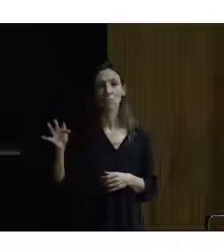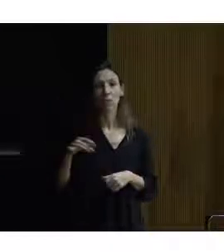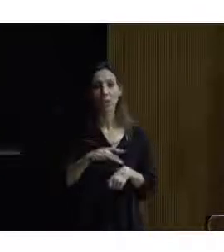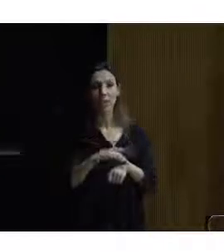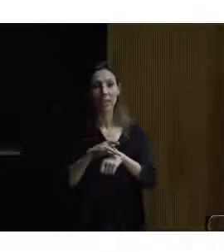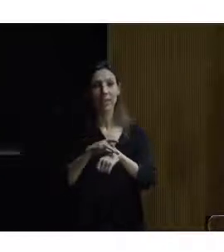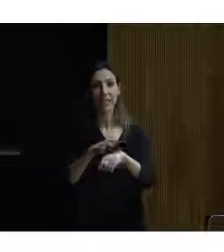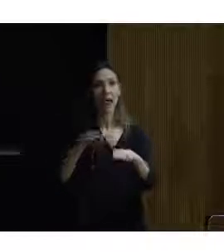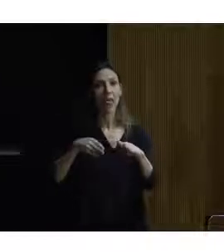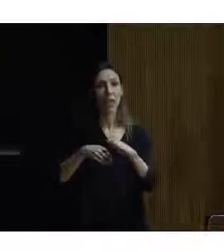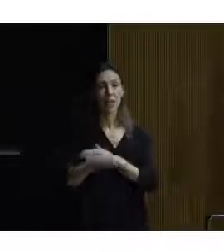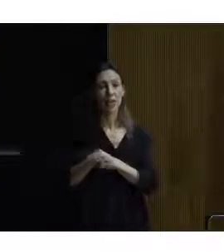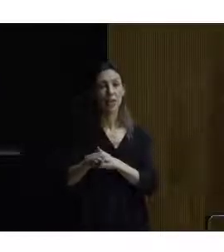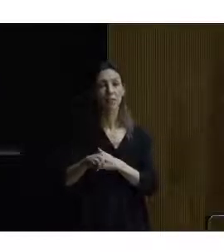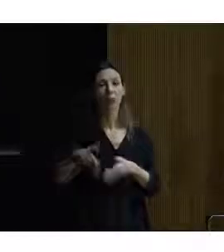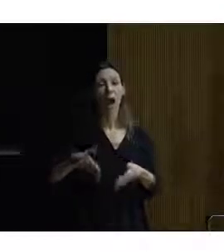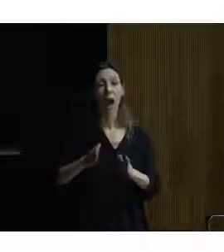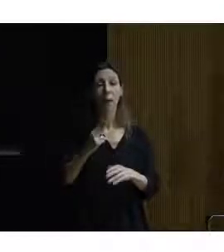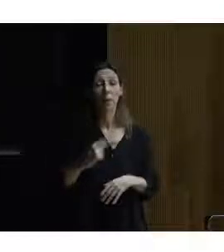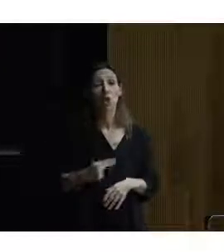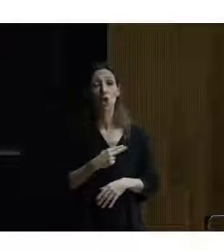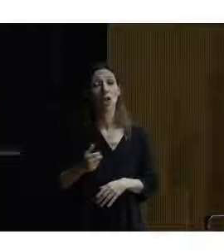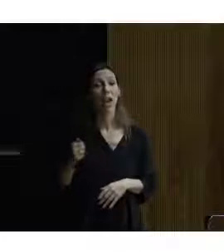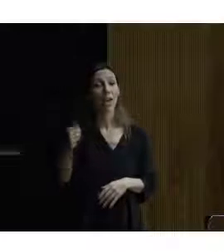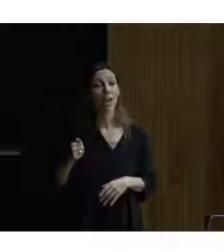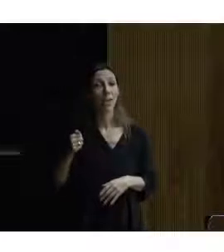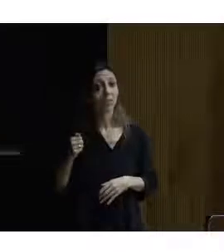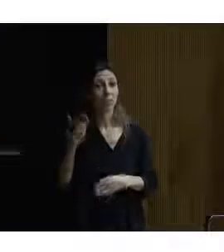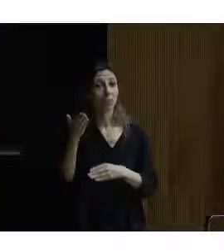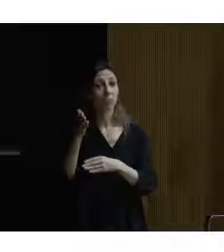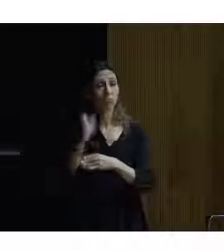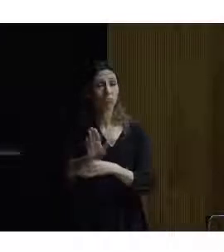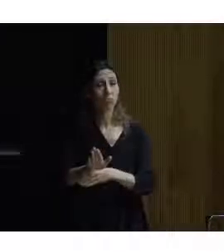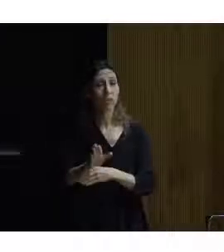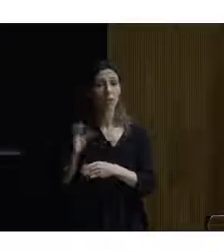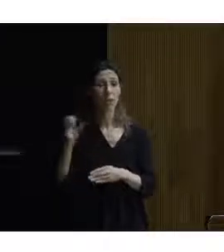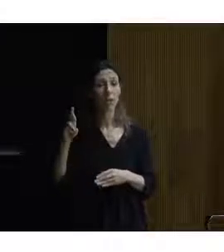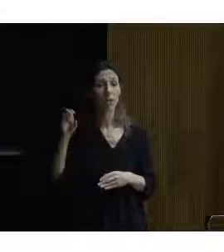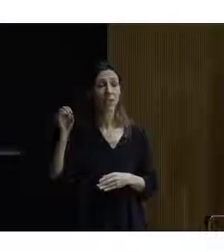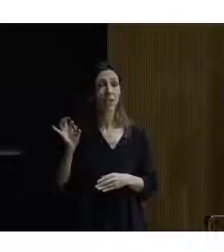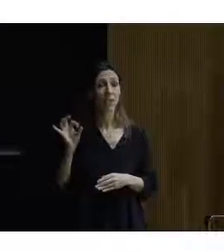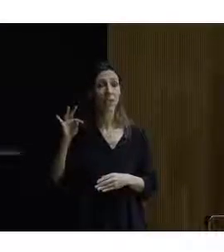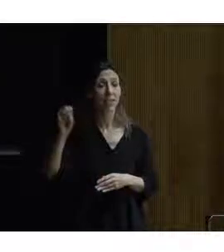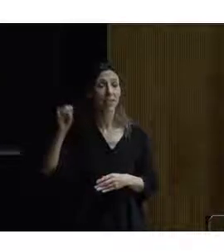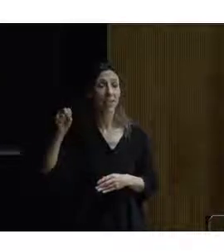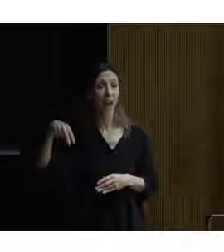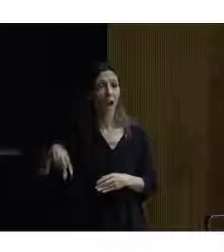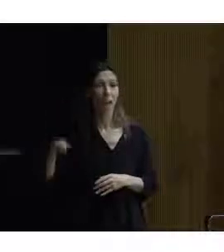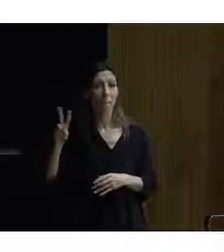accesibilidad del Camino de Santiago que nos va a exponer don Cristian Cenega de Villegas. Muchas gracias.